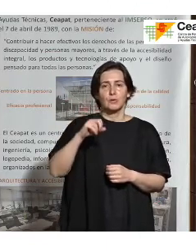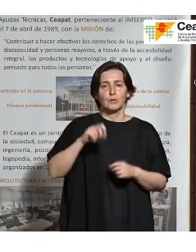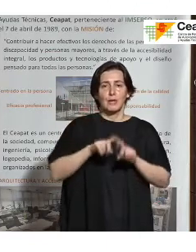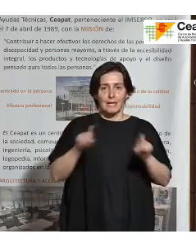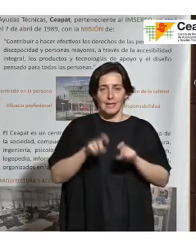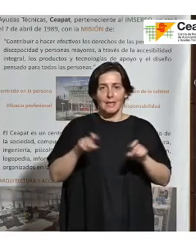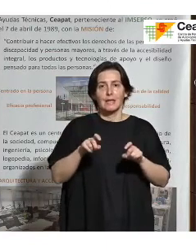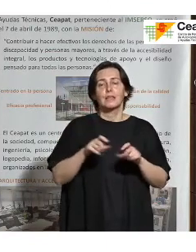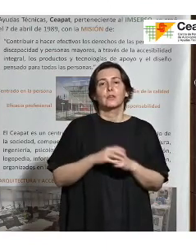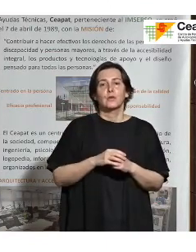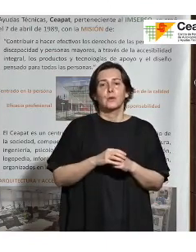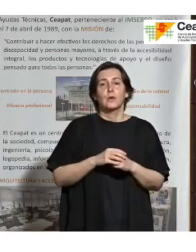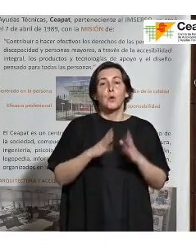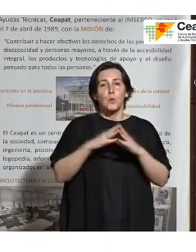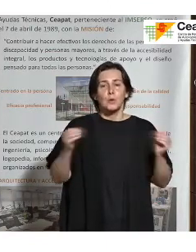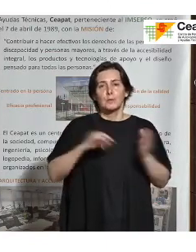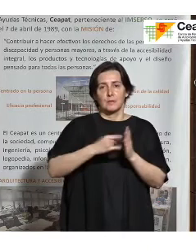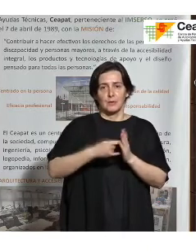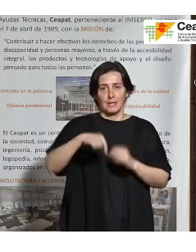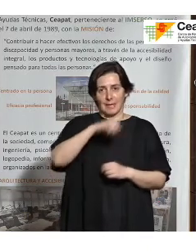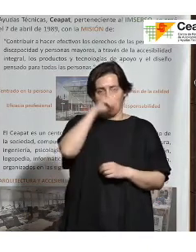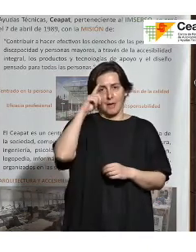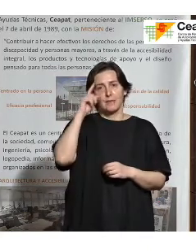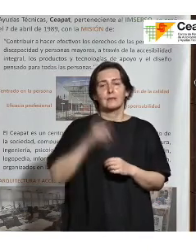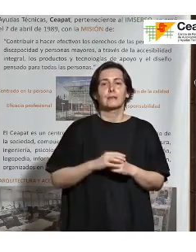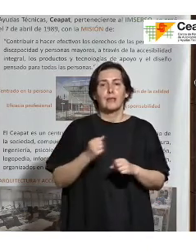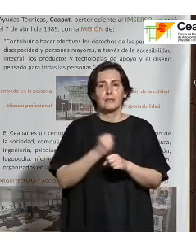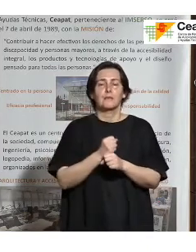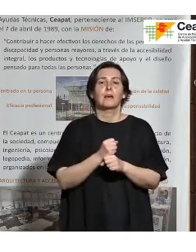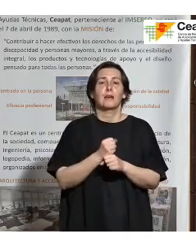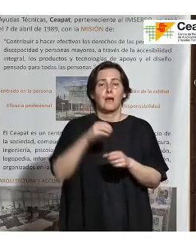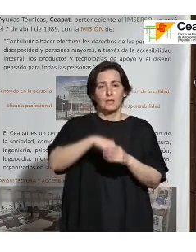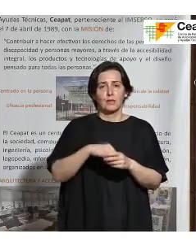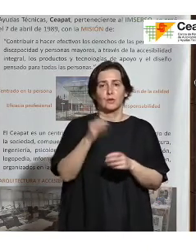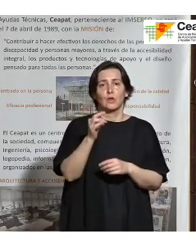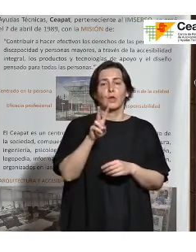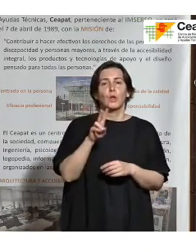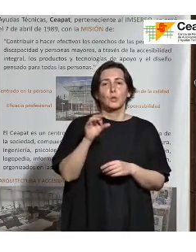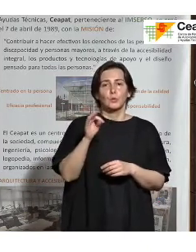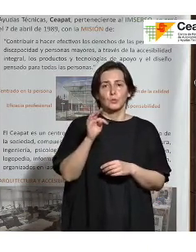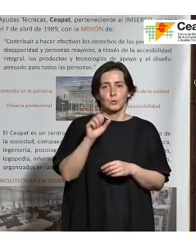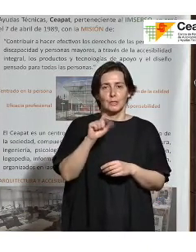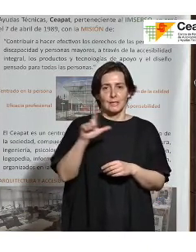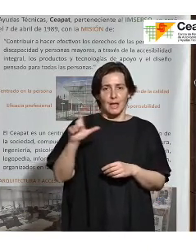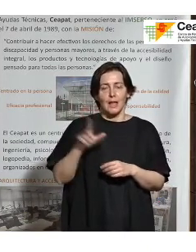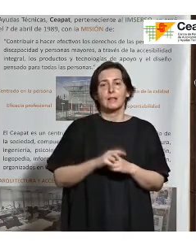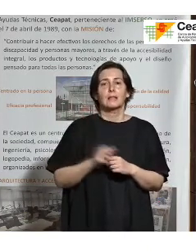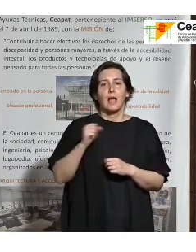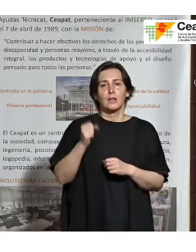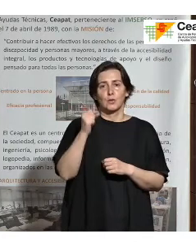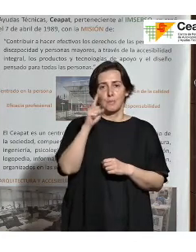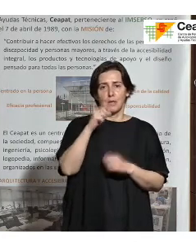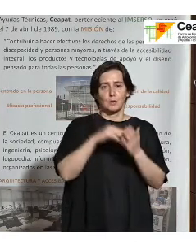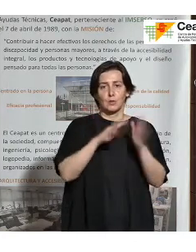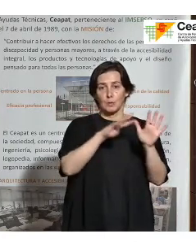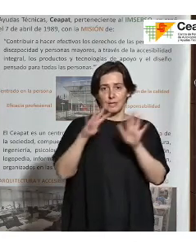por la Universidad Politécnica de Madrid. Trabaja para Tunstall desde 1997 y desde entonces,